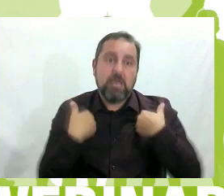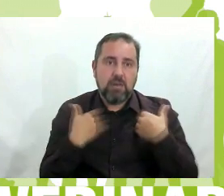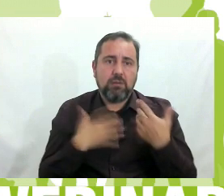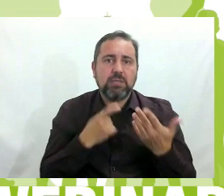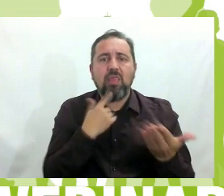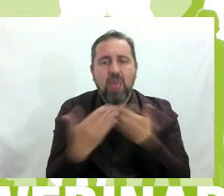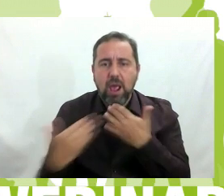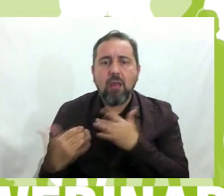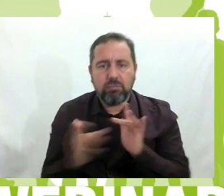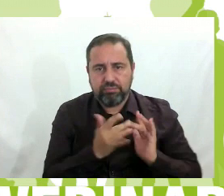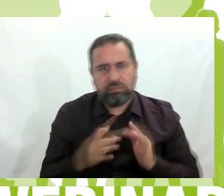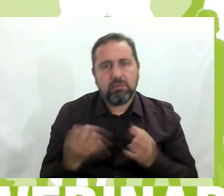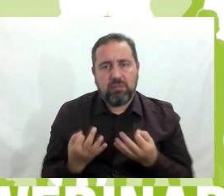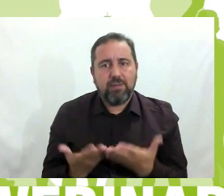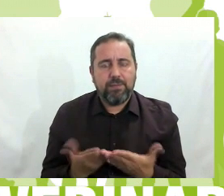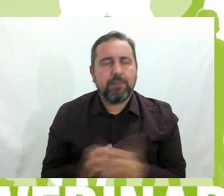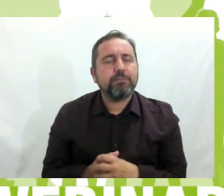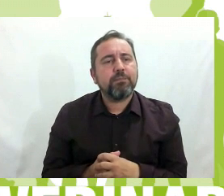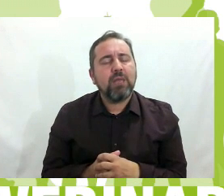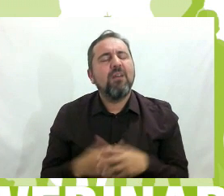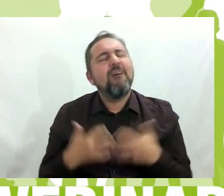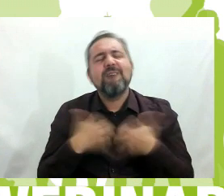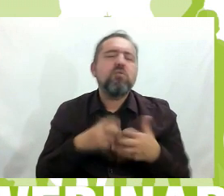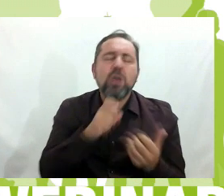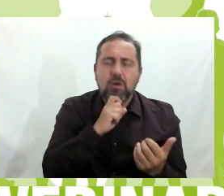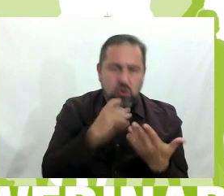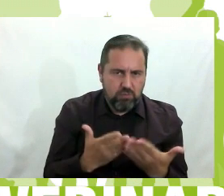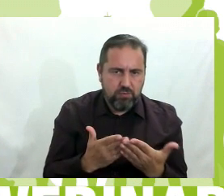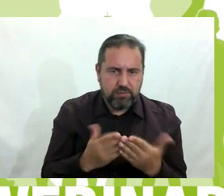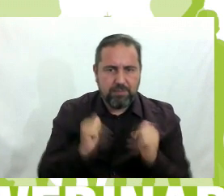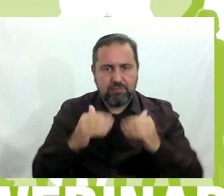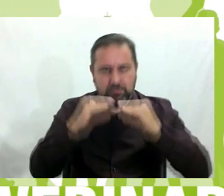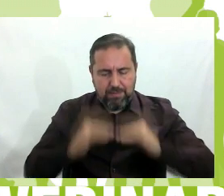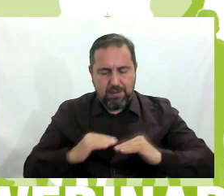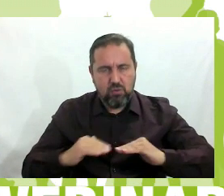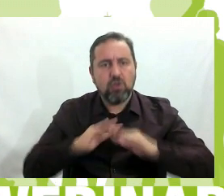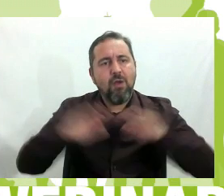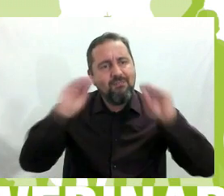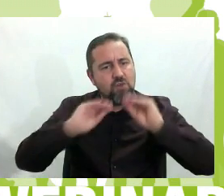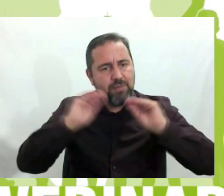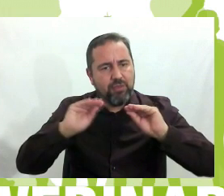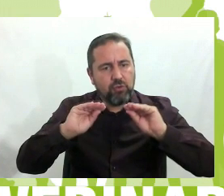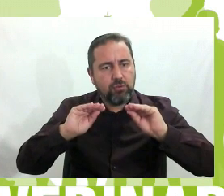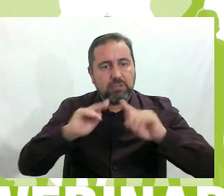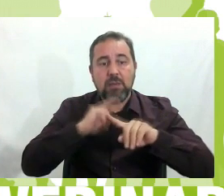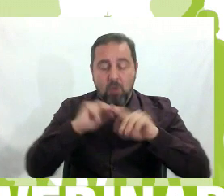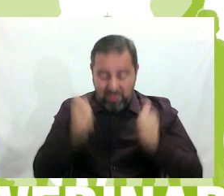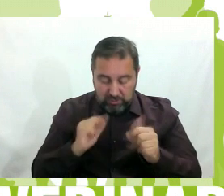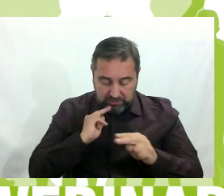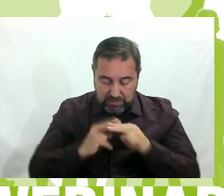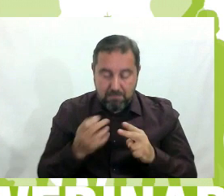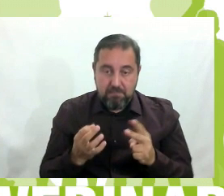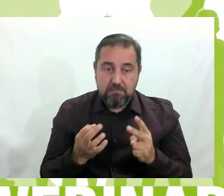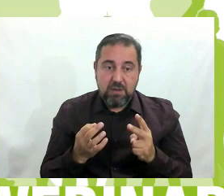diálogo. ¿Cómo funciona? Vamos a empezar por la parte de abajo, la formación. Para que funcione el modelo dialógico, es